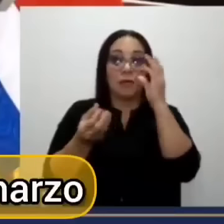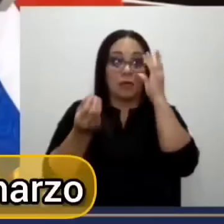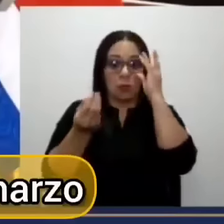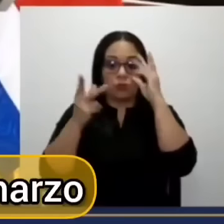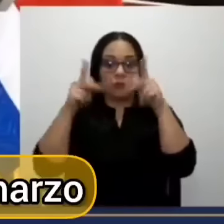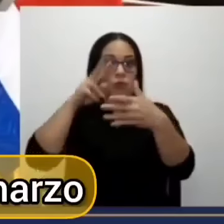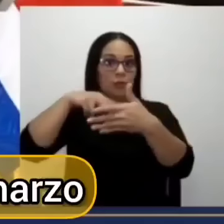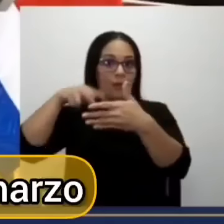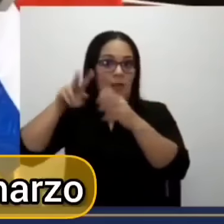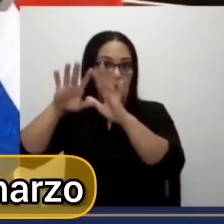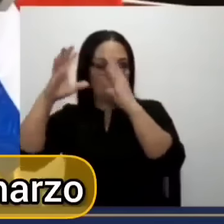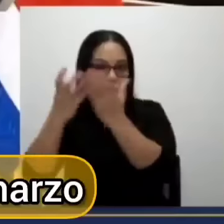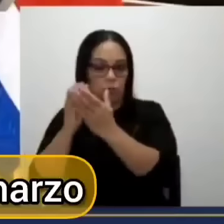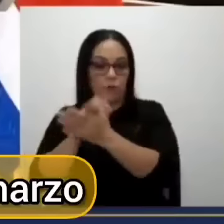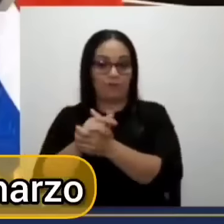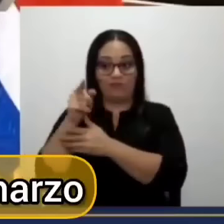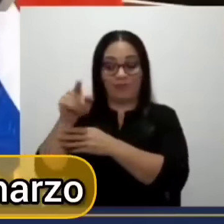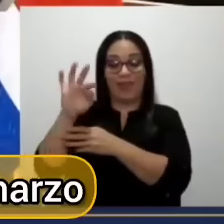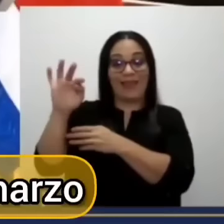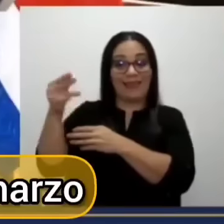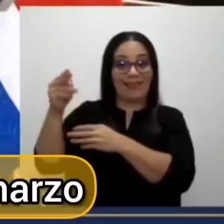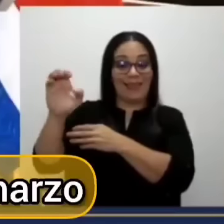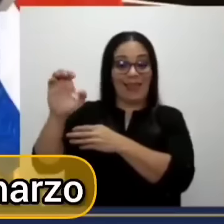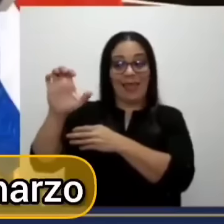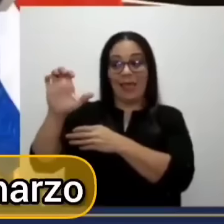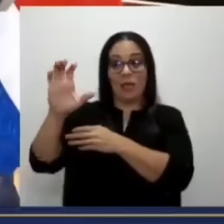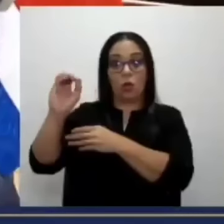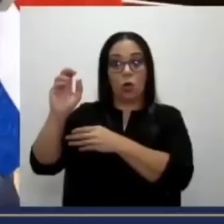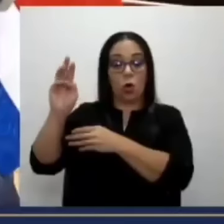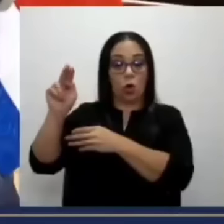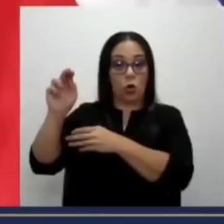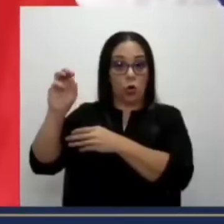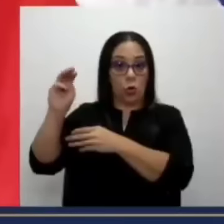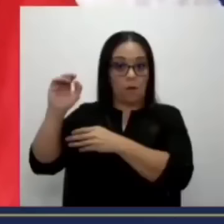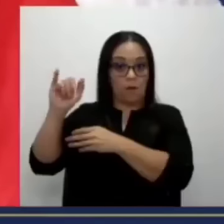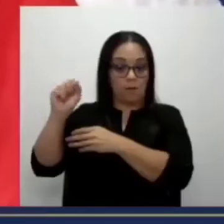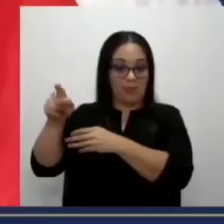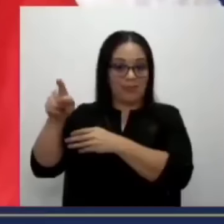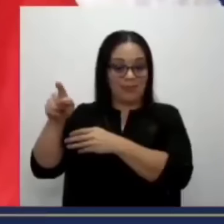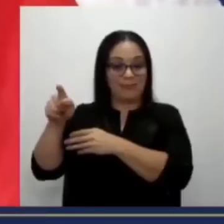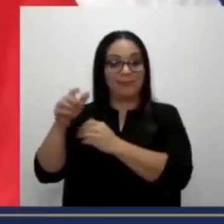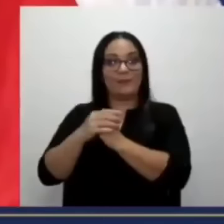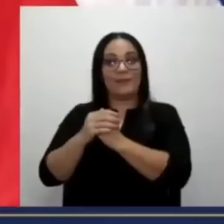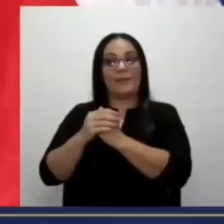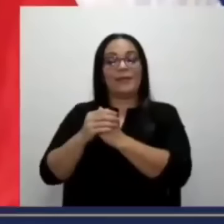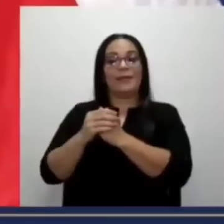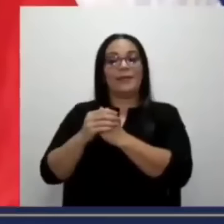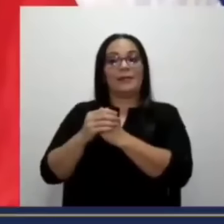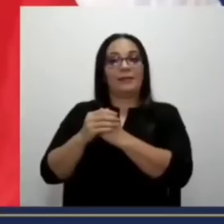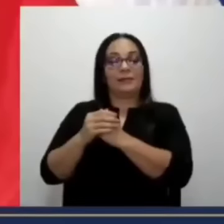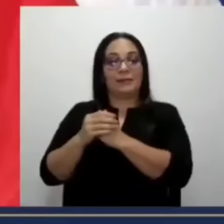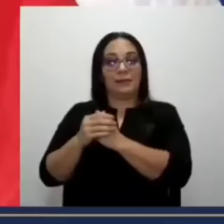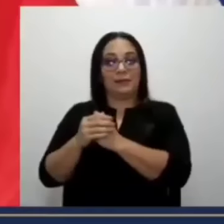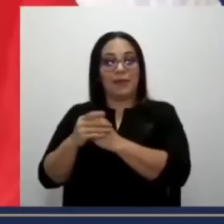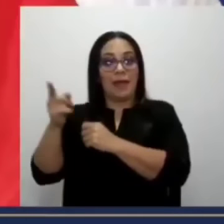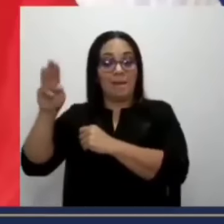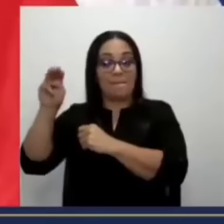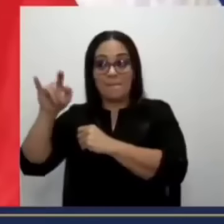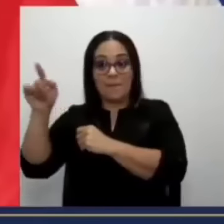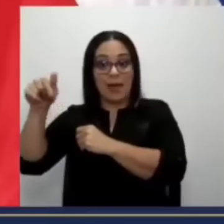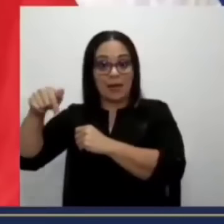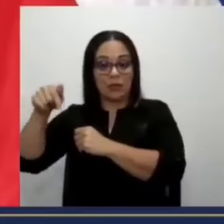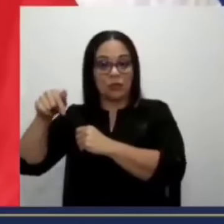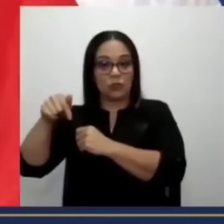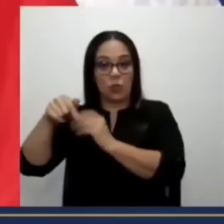Economist, en su versión del 14 de marzo, saca un artículo, para que lo lea todo el mundo,